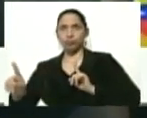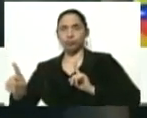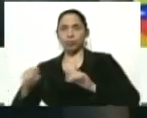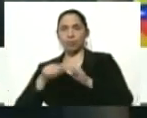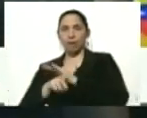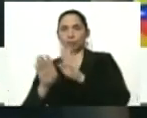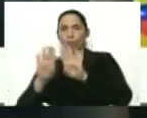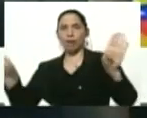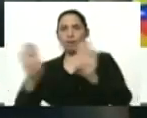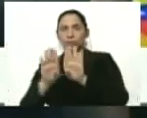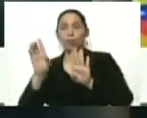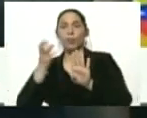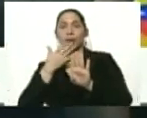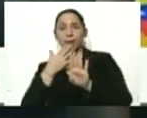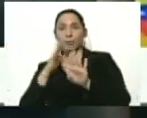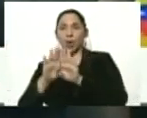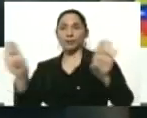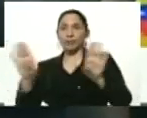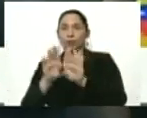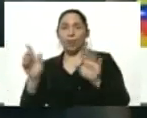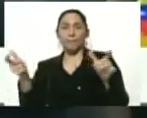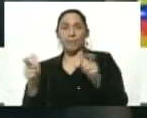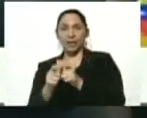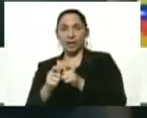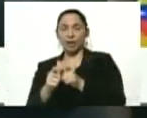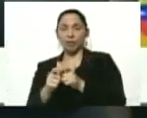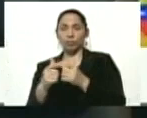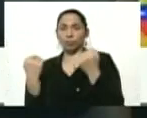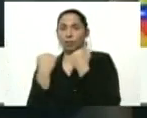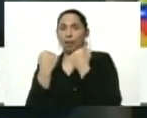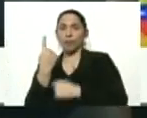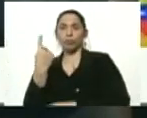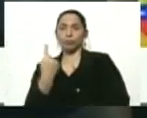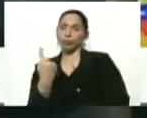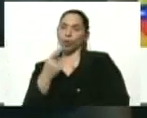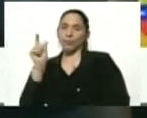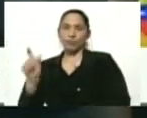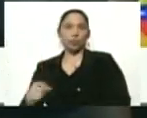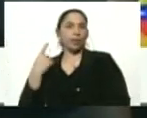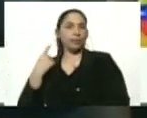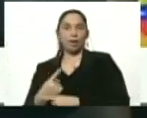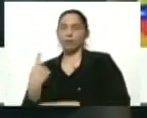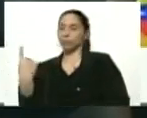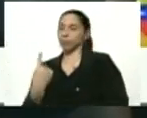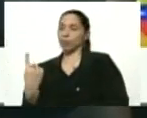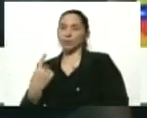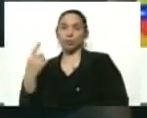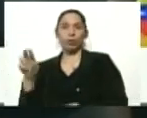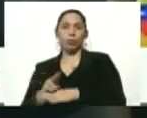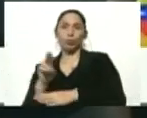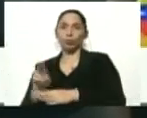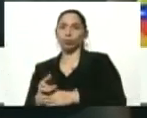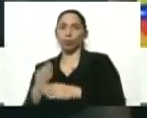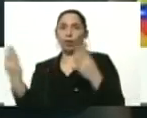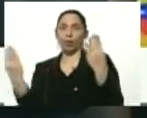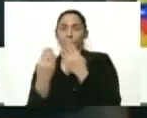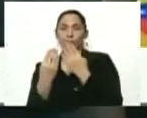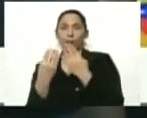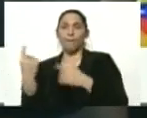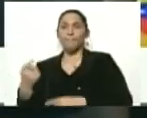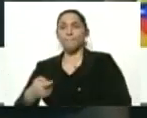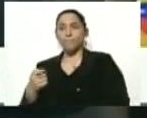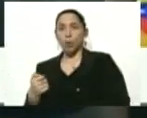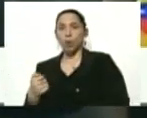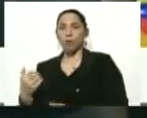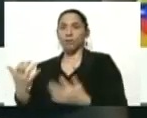del ascensor. Si el ascensor es muy pequeño y cabe una sola persona, pues una sola persona debe entrar en ese ascensor porque son espacios poco ventilados donde la